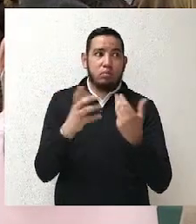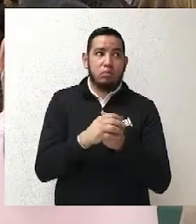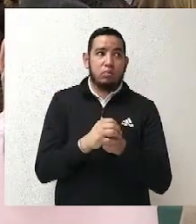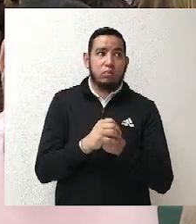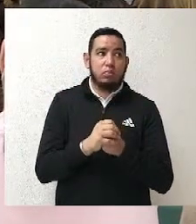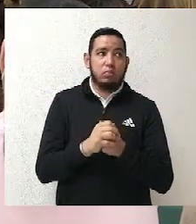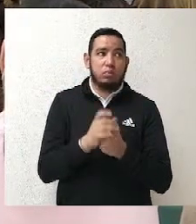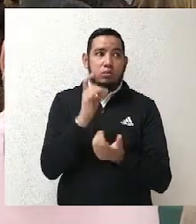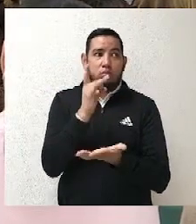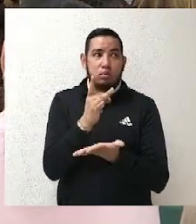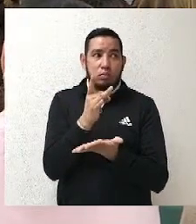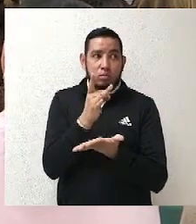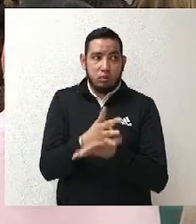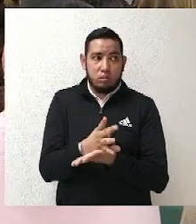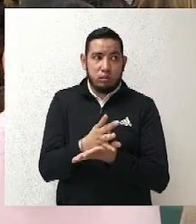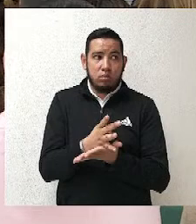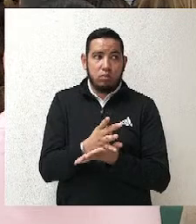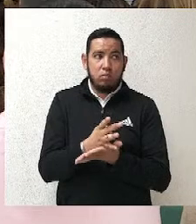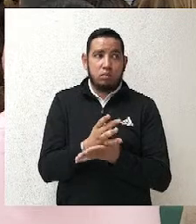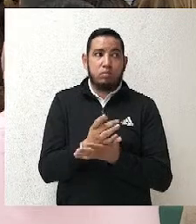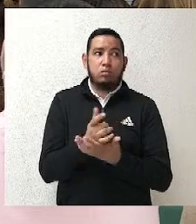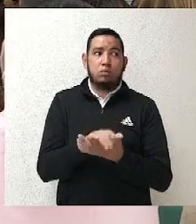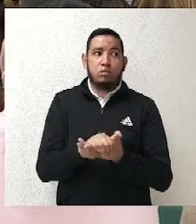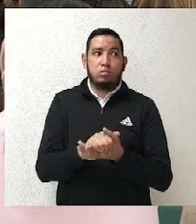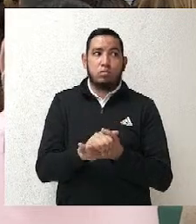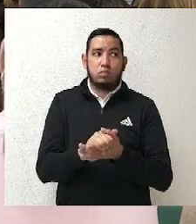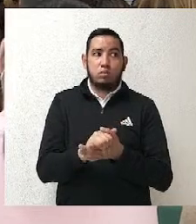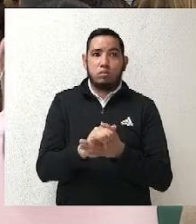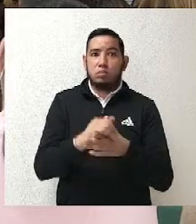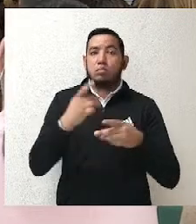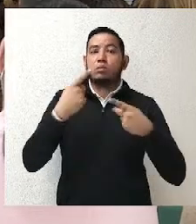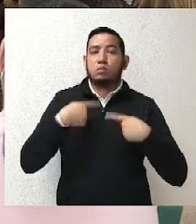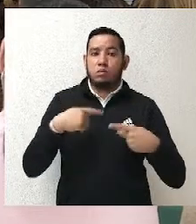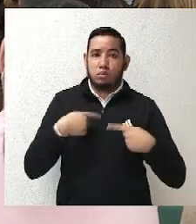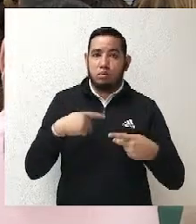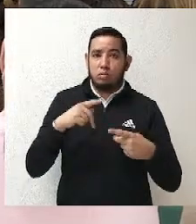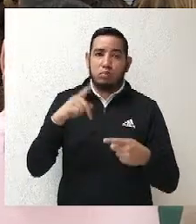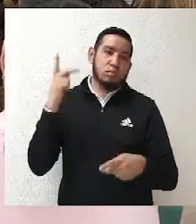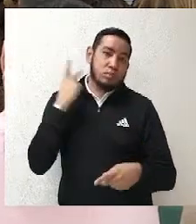solamente se realizarían en caso de que se eligiera más de un precandidato,